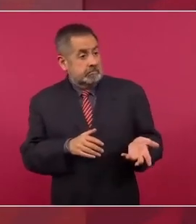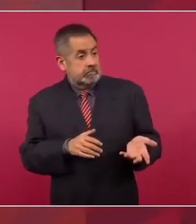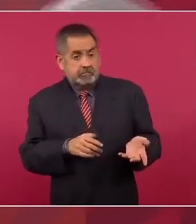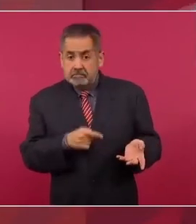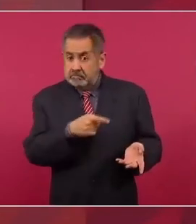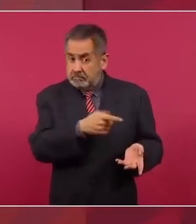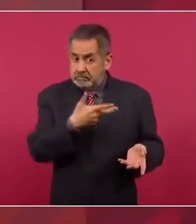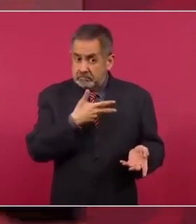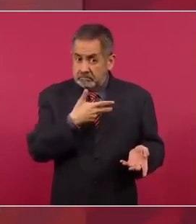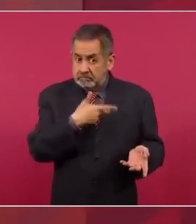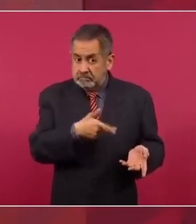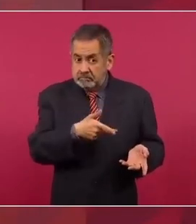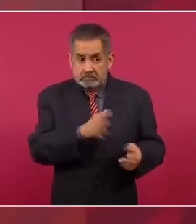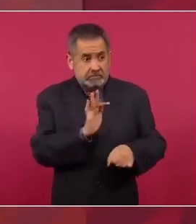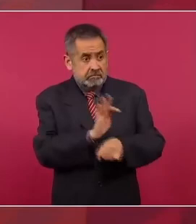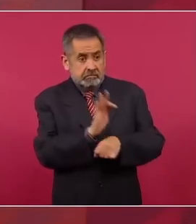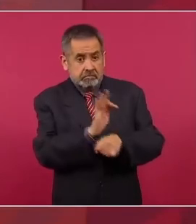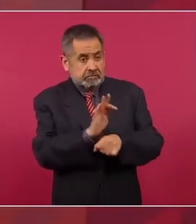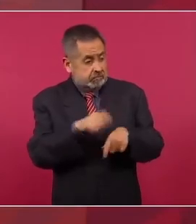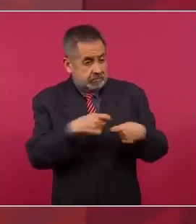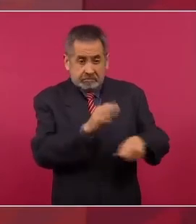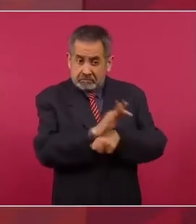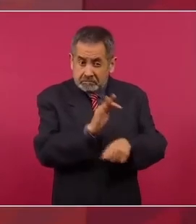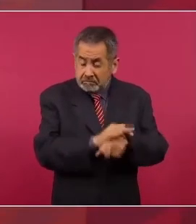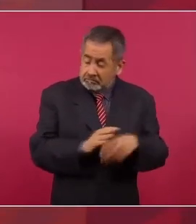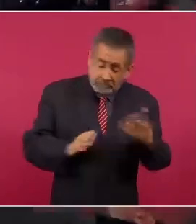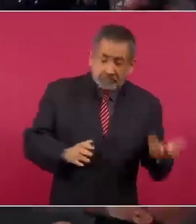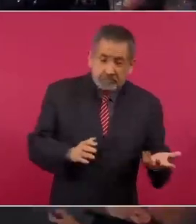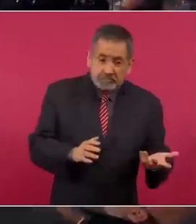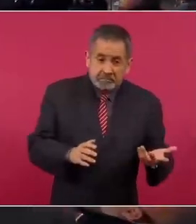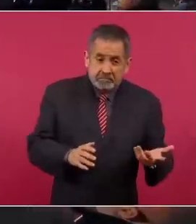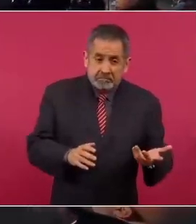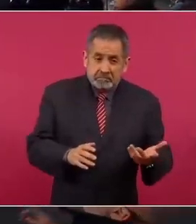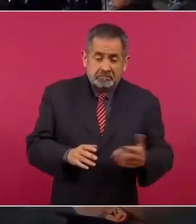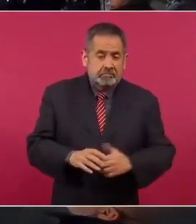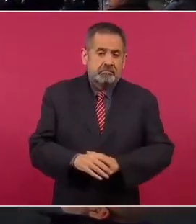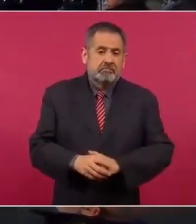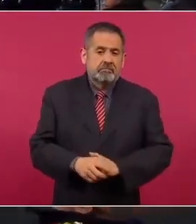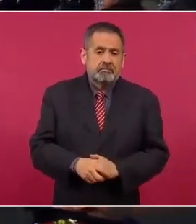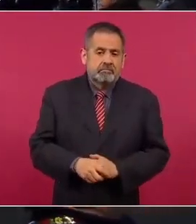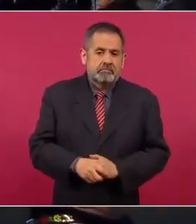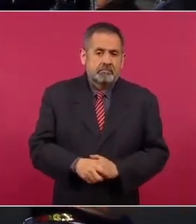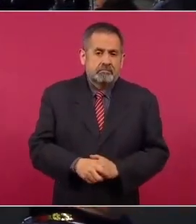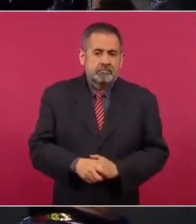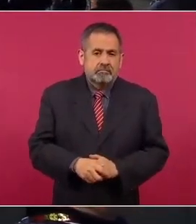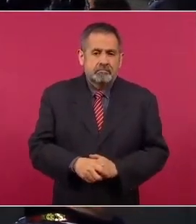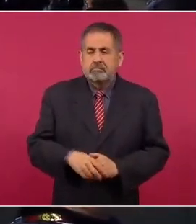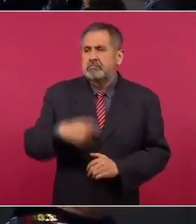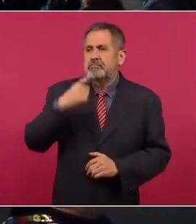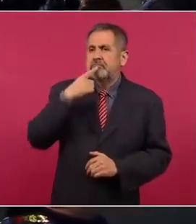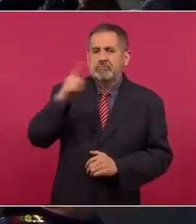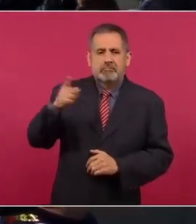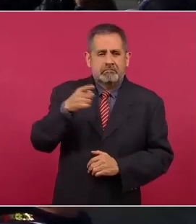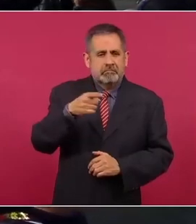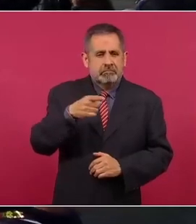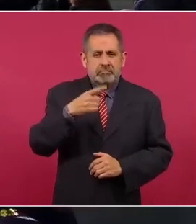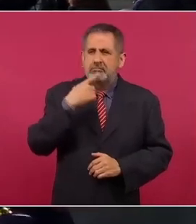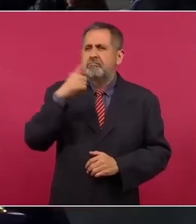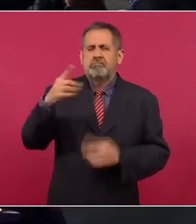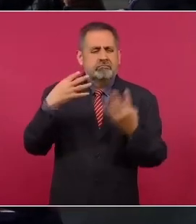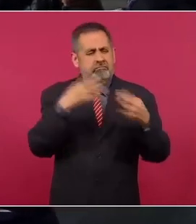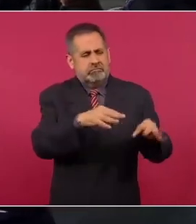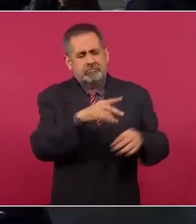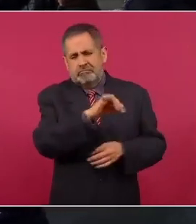protección, la denuncia pública